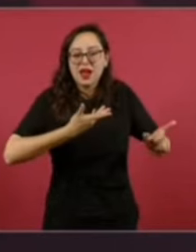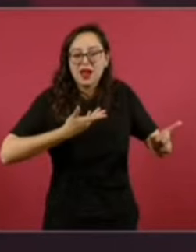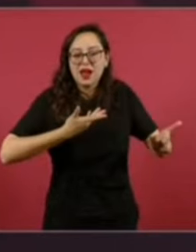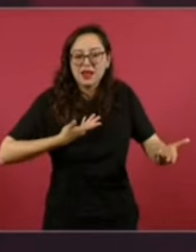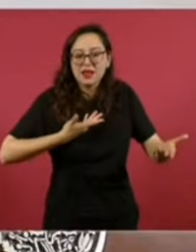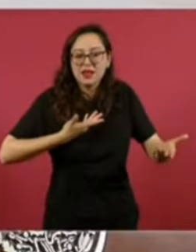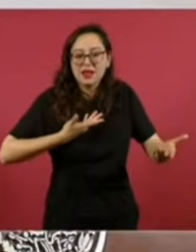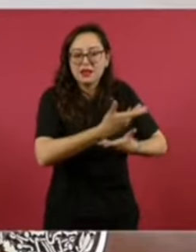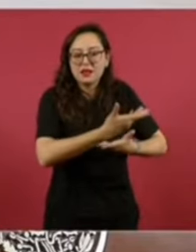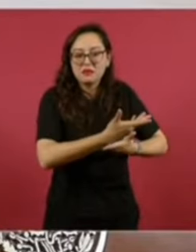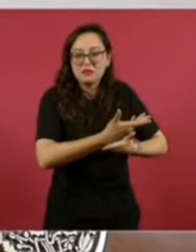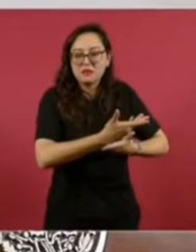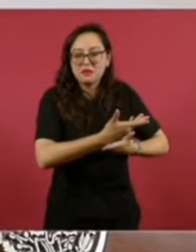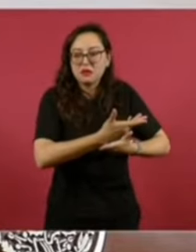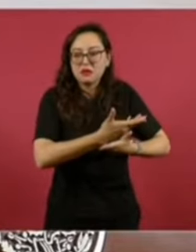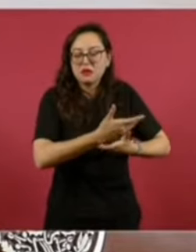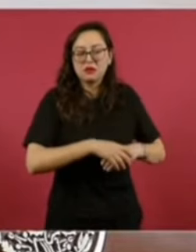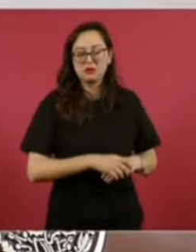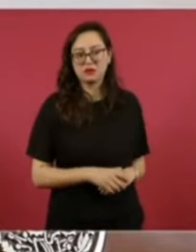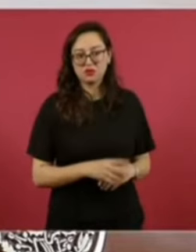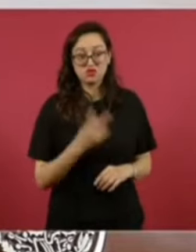se toman medidas unilaterales.